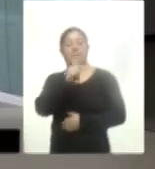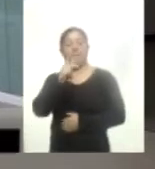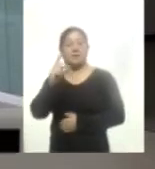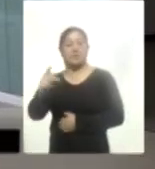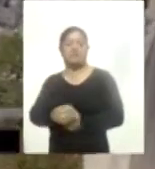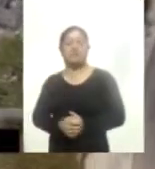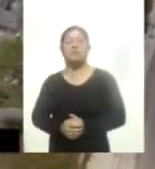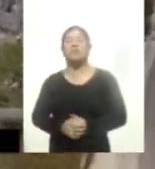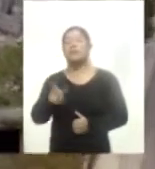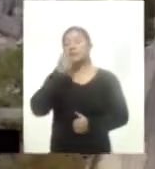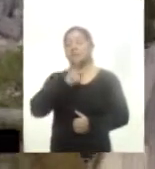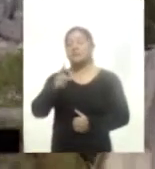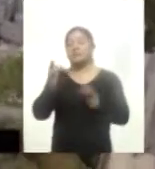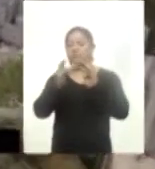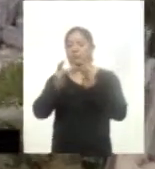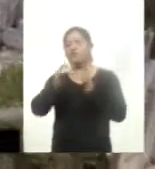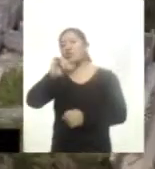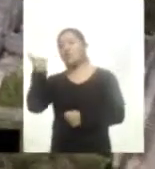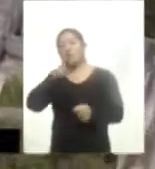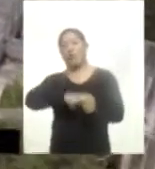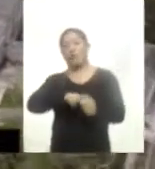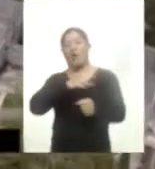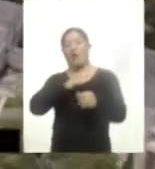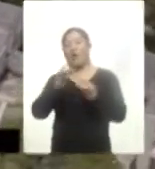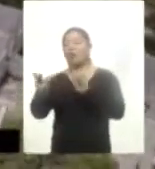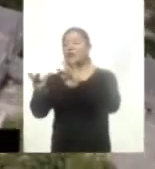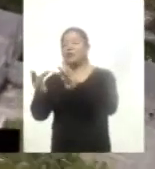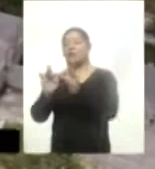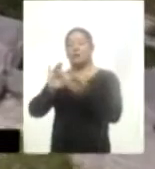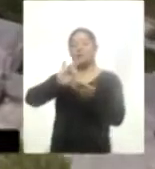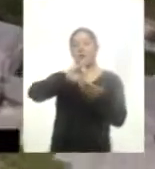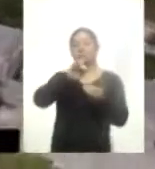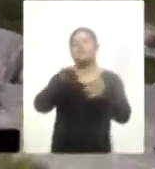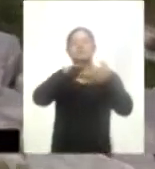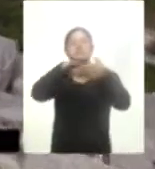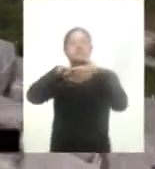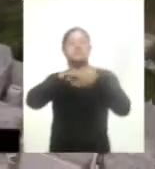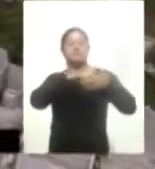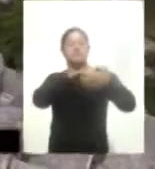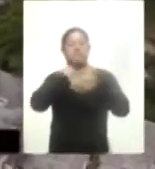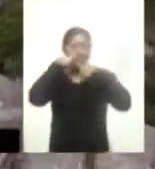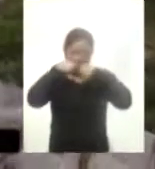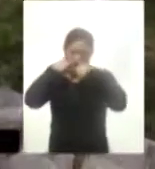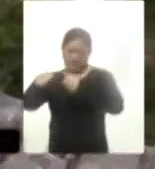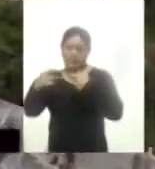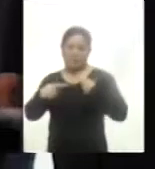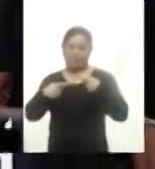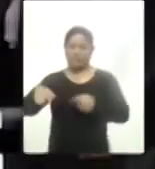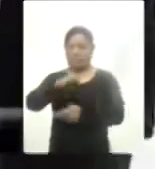servicios especializados con otros hospitales ubicados en la zona para mejorar así la atención que reciben los pacientes.